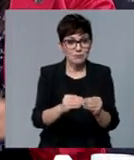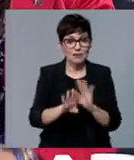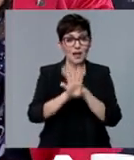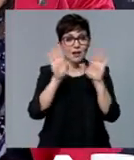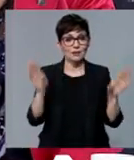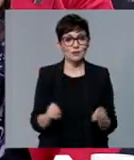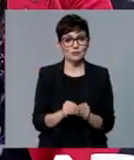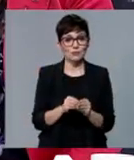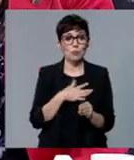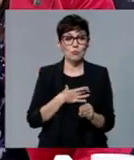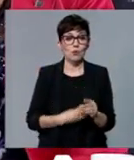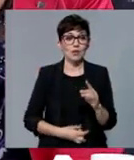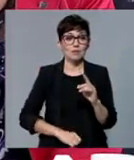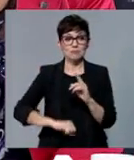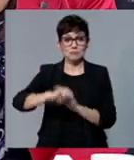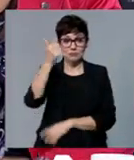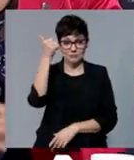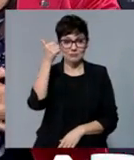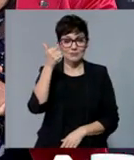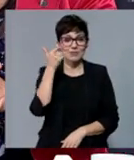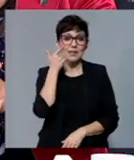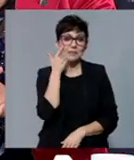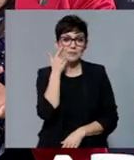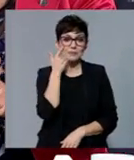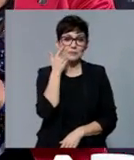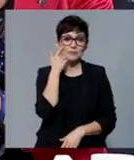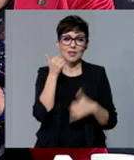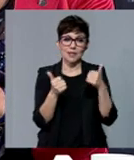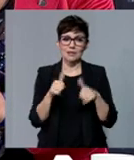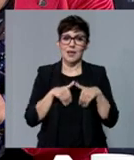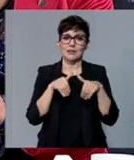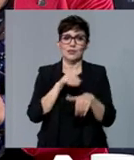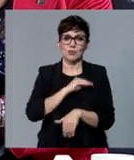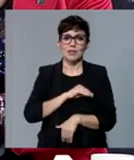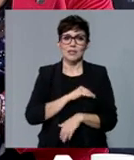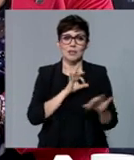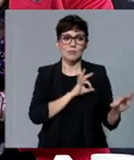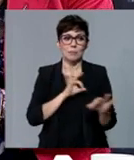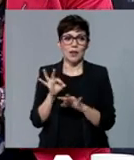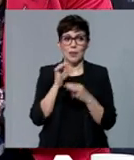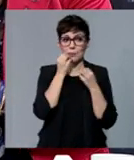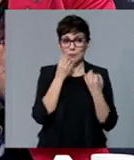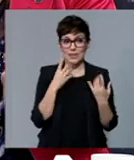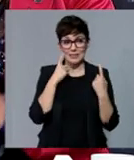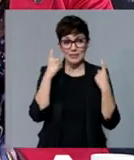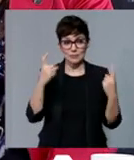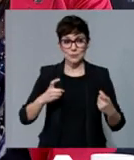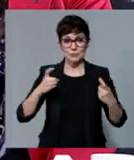conjunto para dar esa fuerza. Entonces, como digo, salimos yo creo que como candidatura muy fuerte y muy bien preparados, hay que intentarlo, pero